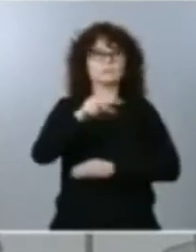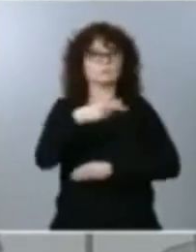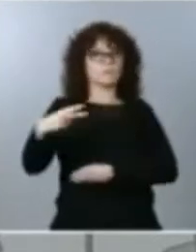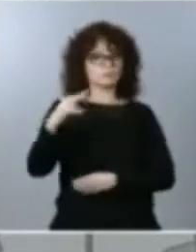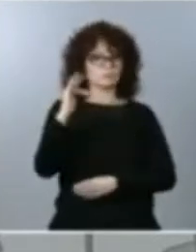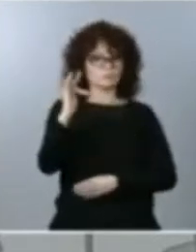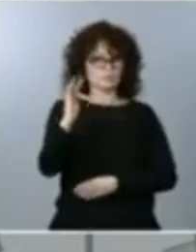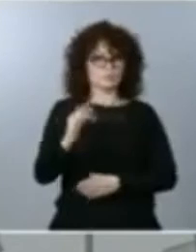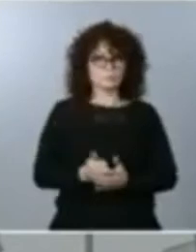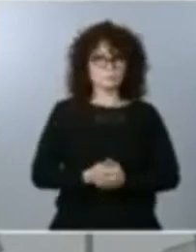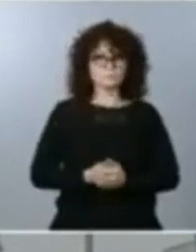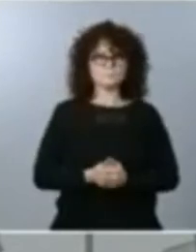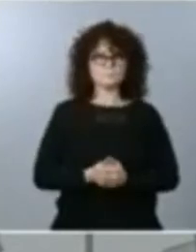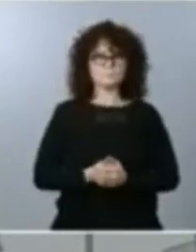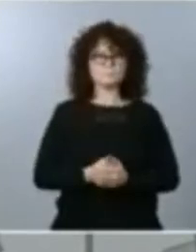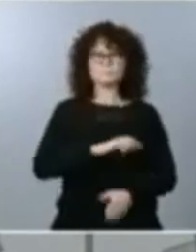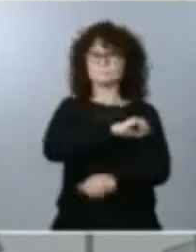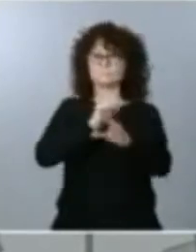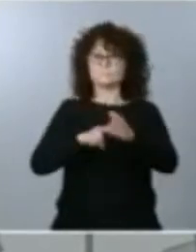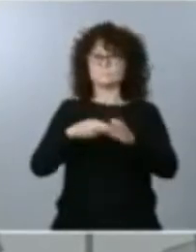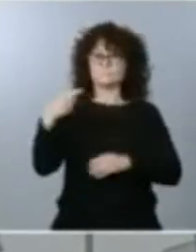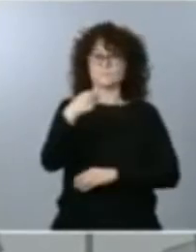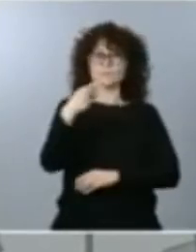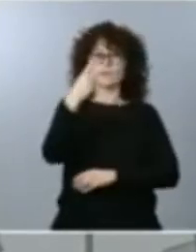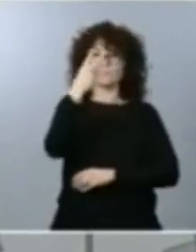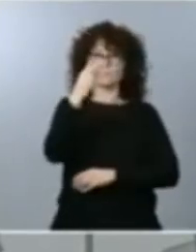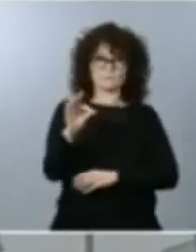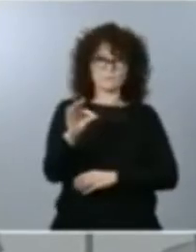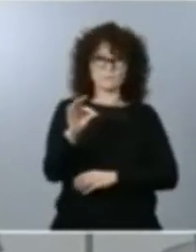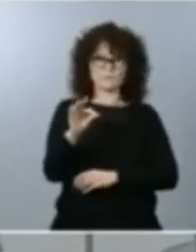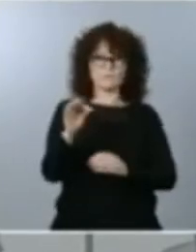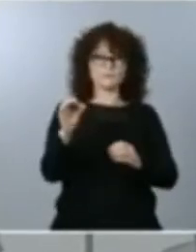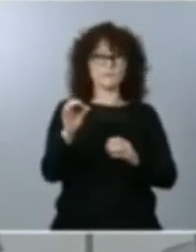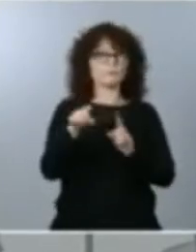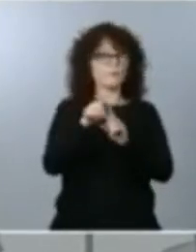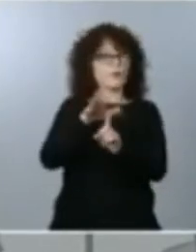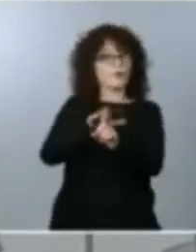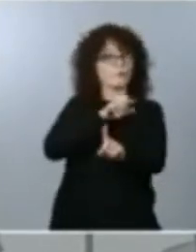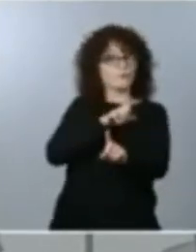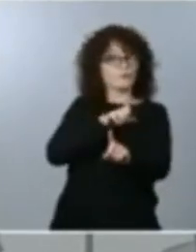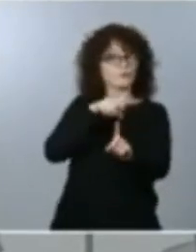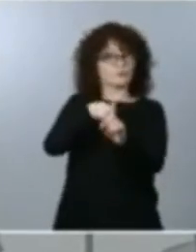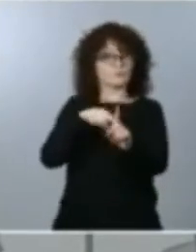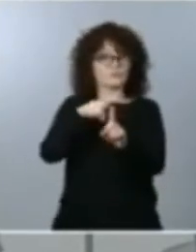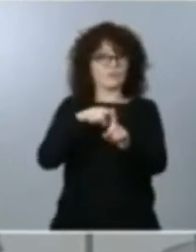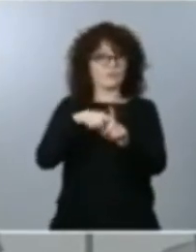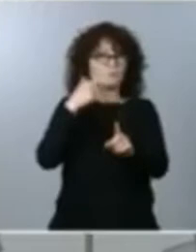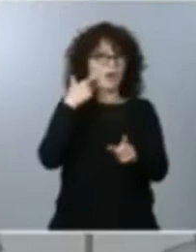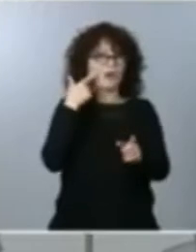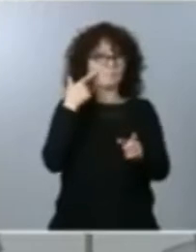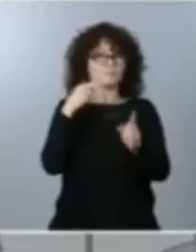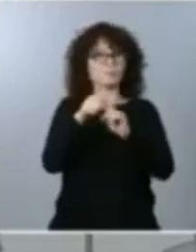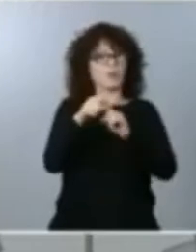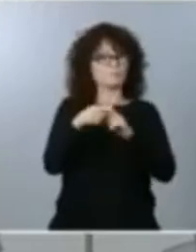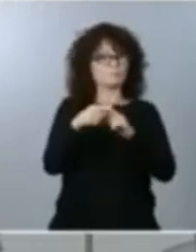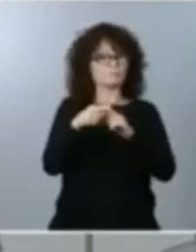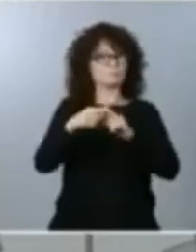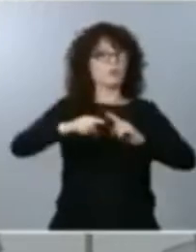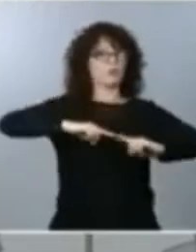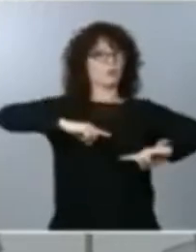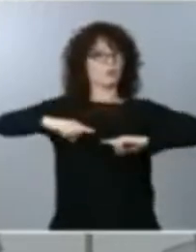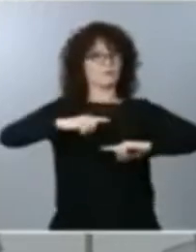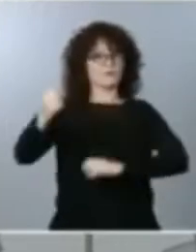participación en el G20, que es un foro de referencia multilateral de la gobernanza económica, es, a juicio del Gobierno de España,